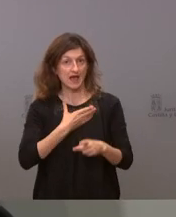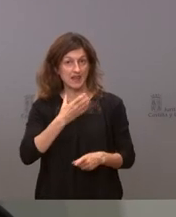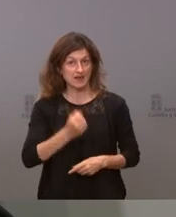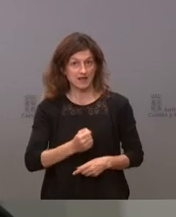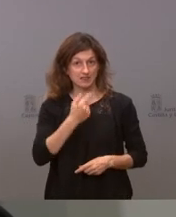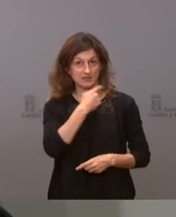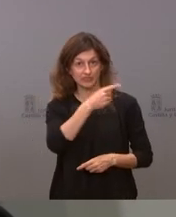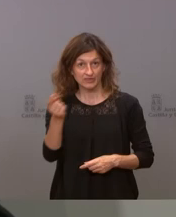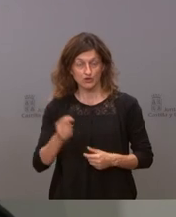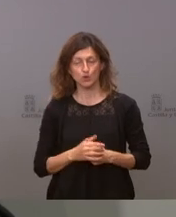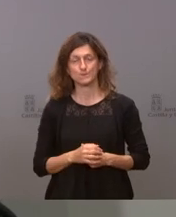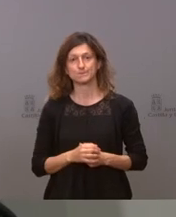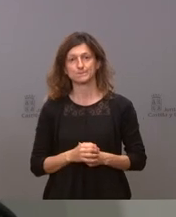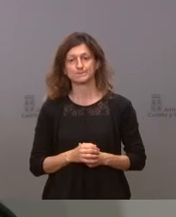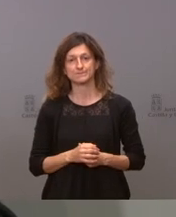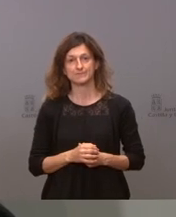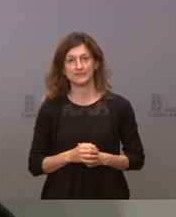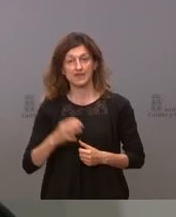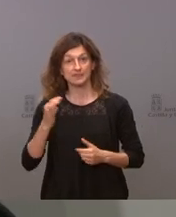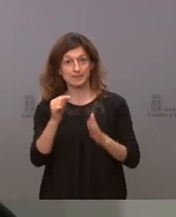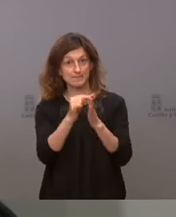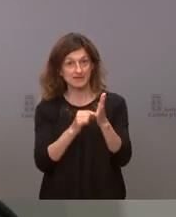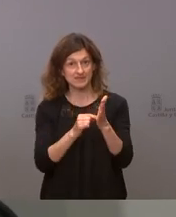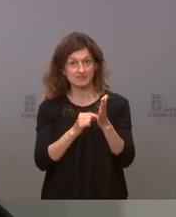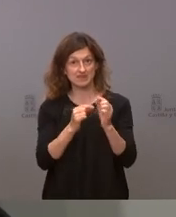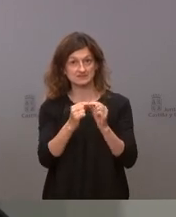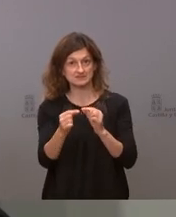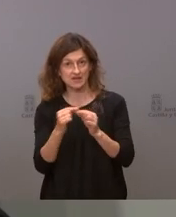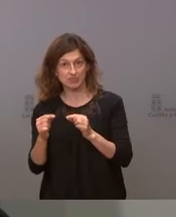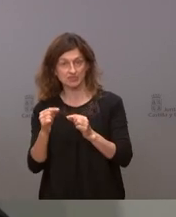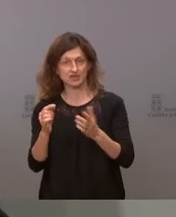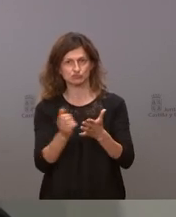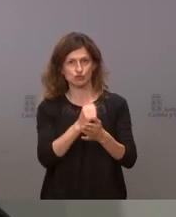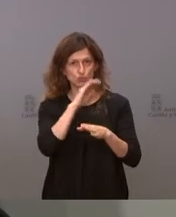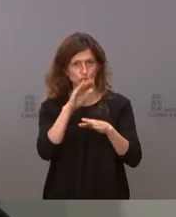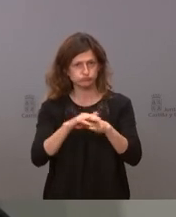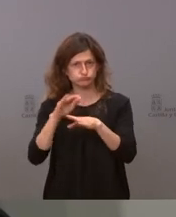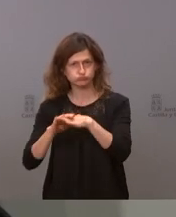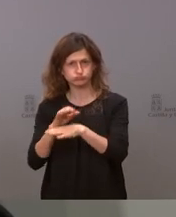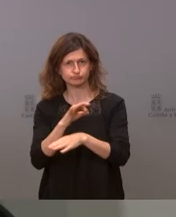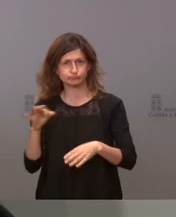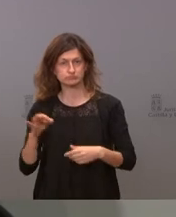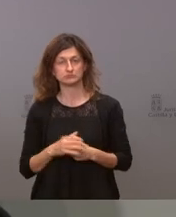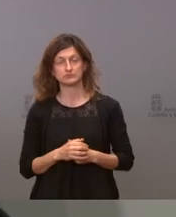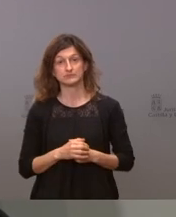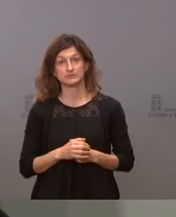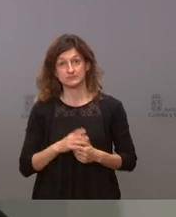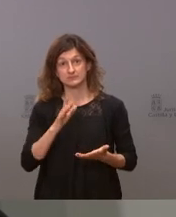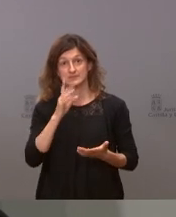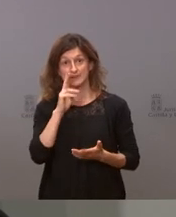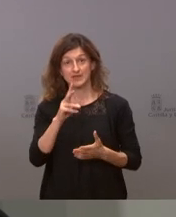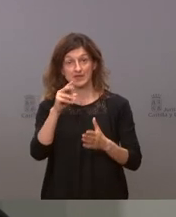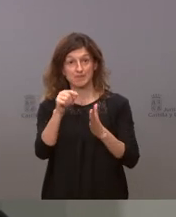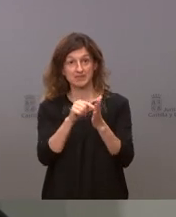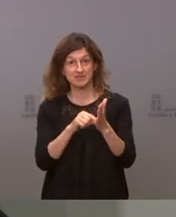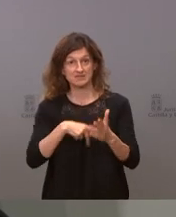que cumplan con las medidas y las distancias que están previstas dentro de las medidas